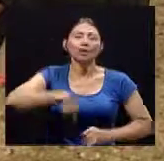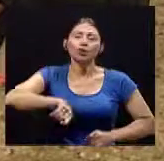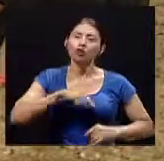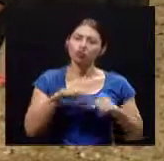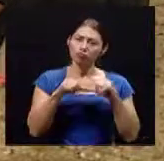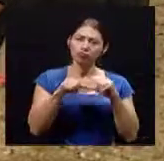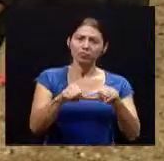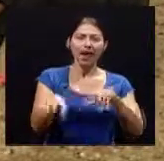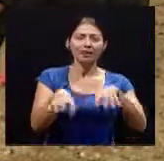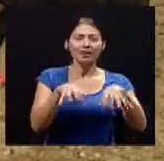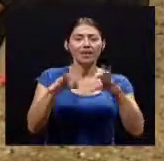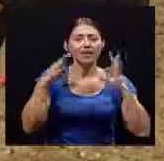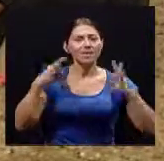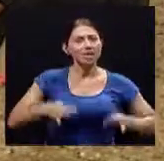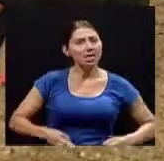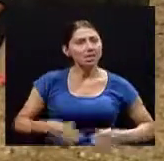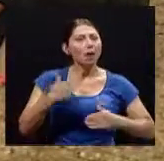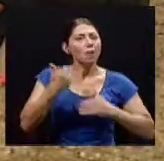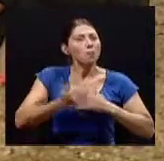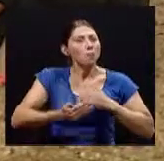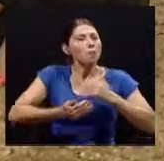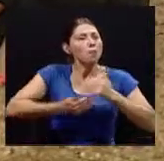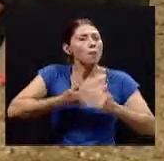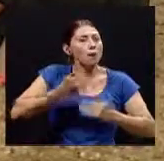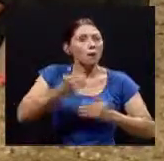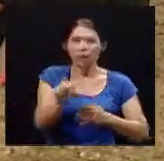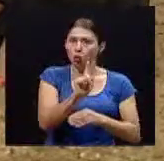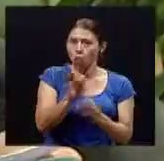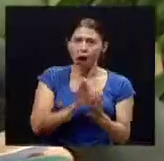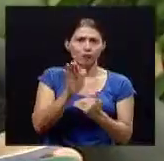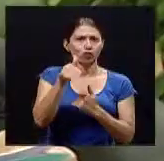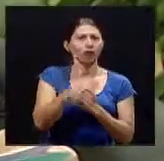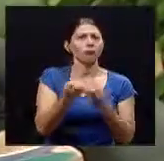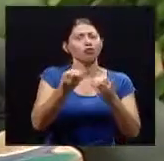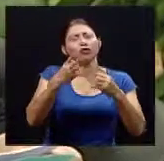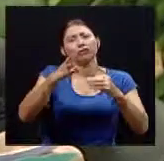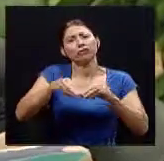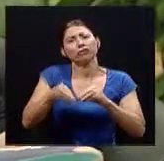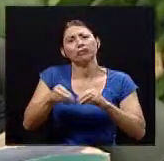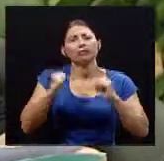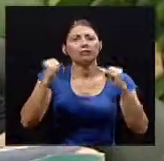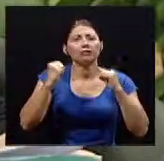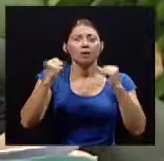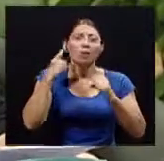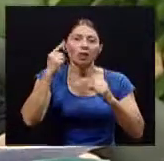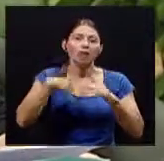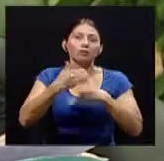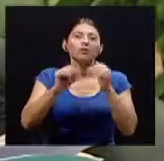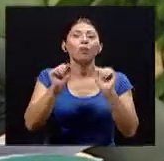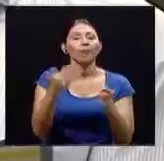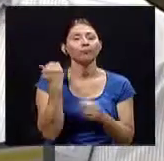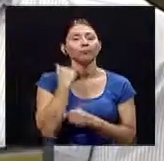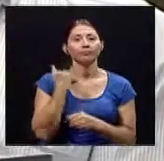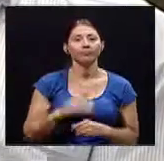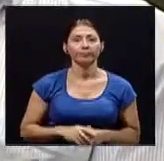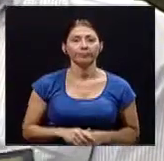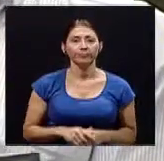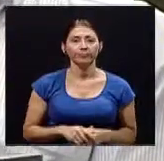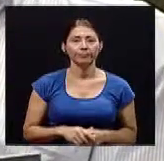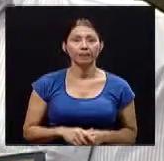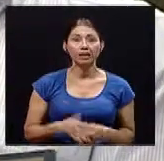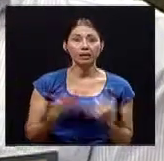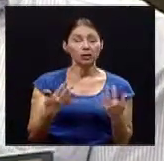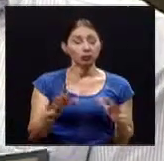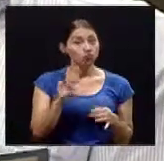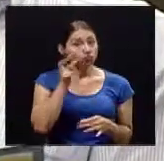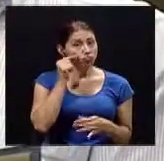programada secuenciada no abusar de ella tampoco porque también tendríamos otras consecuencias ¿qué haces? bueno es bastante curioso